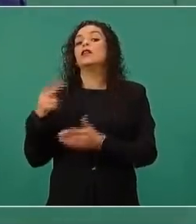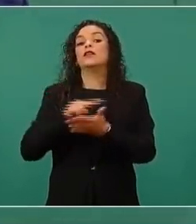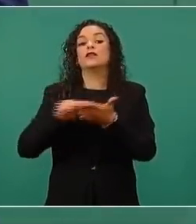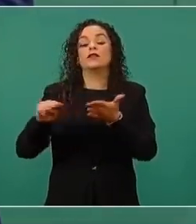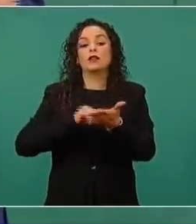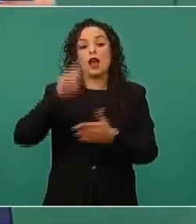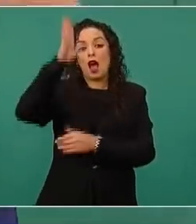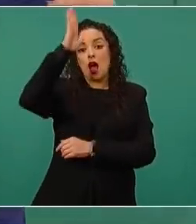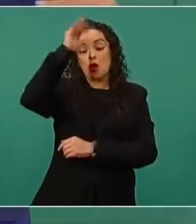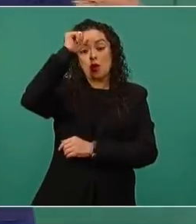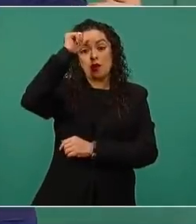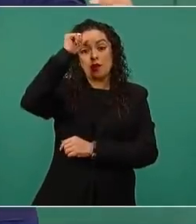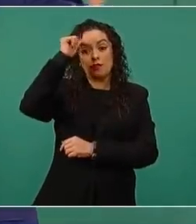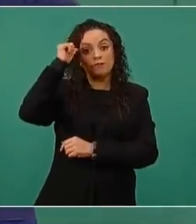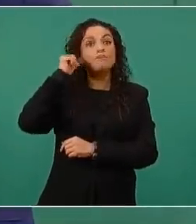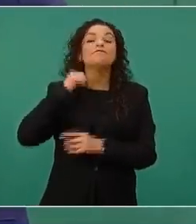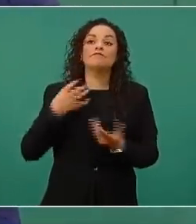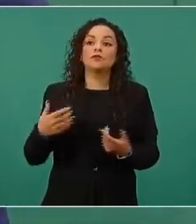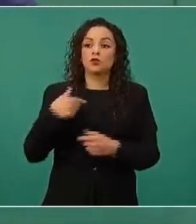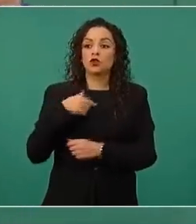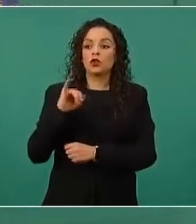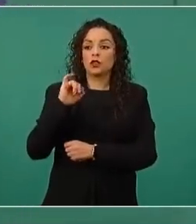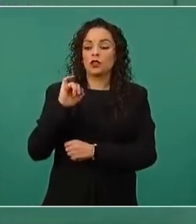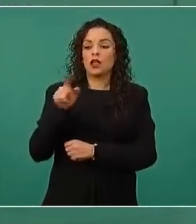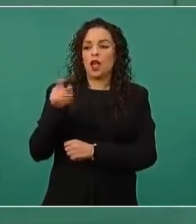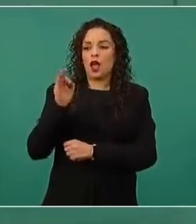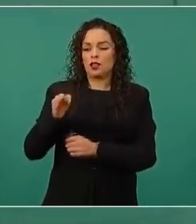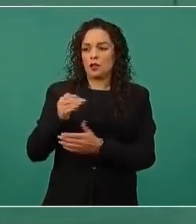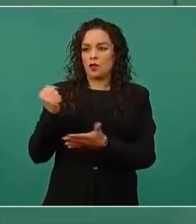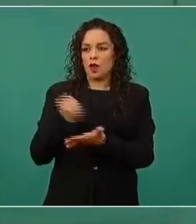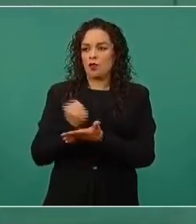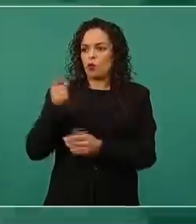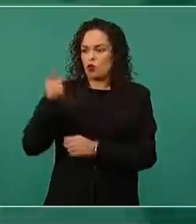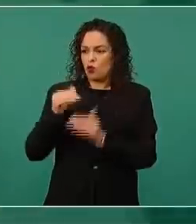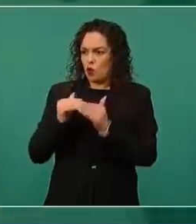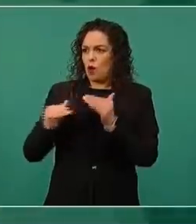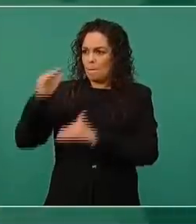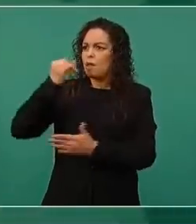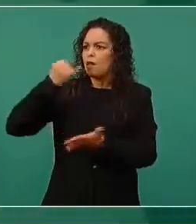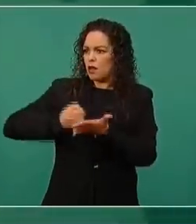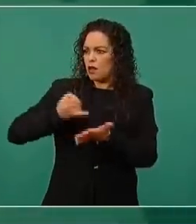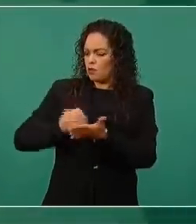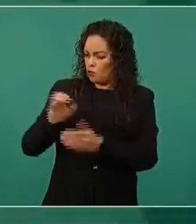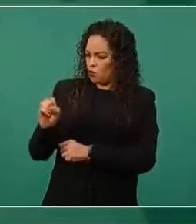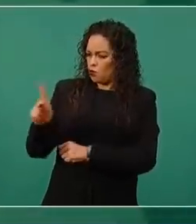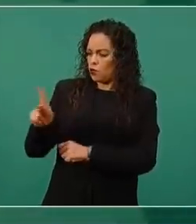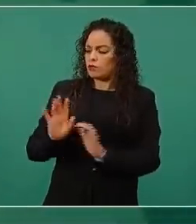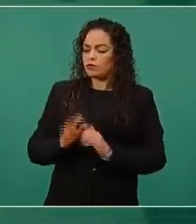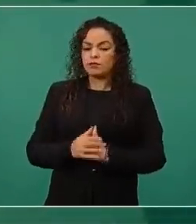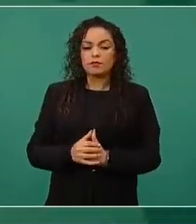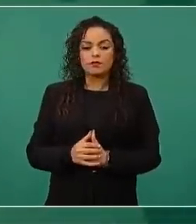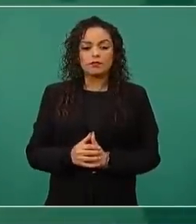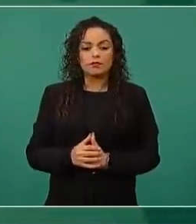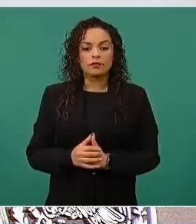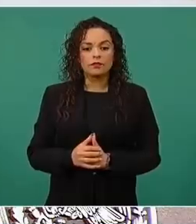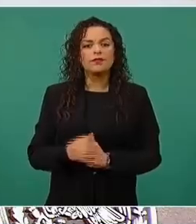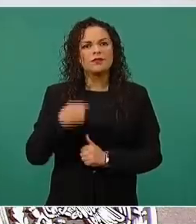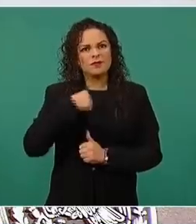Te apruebo de que aumentes el IVA, creo que fue por eso,